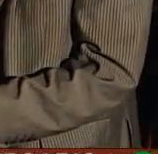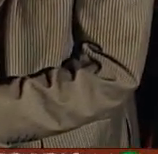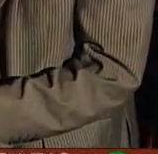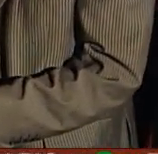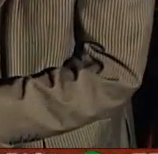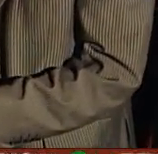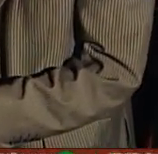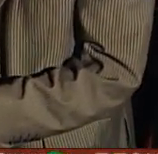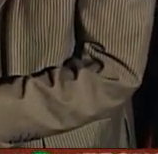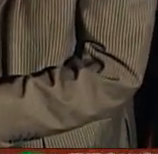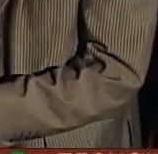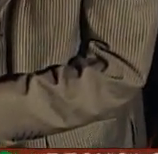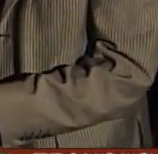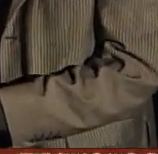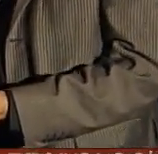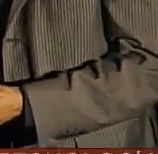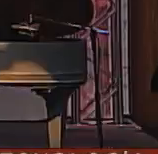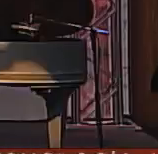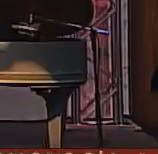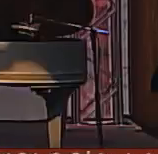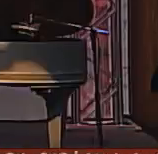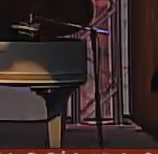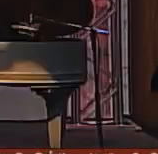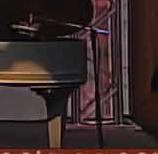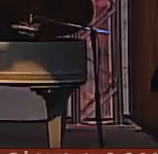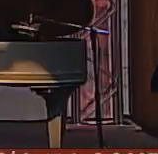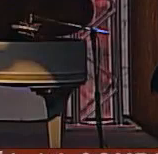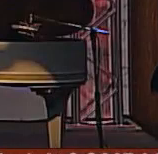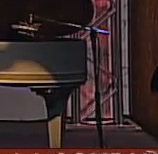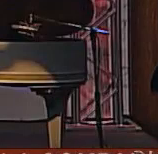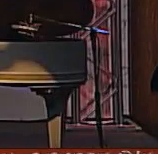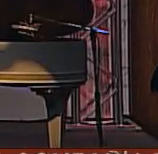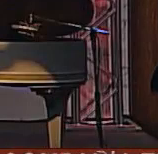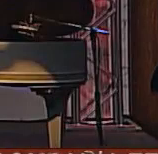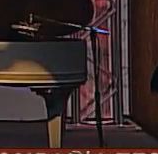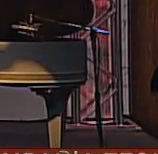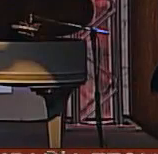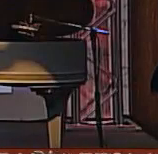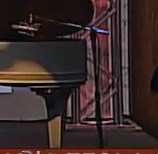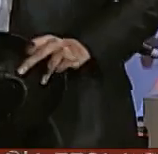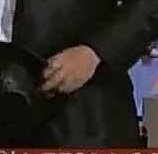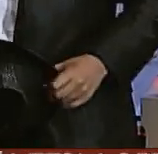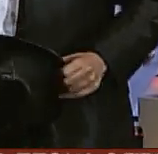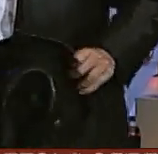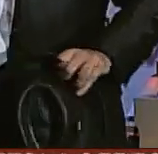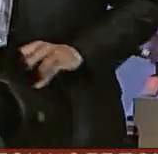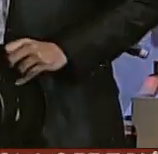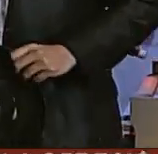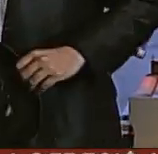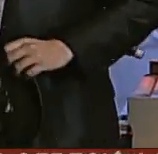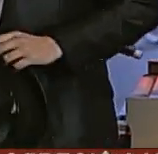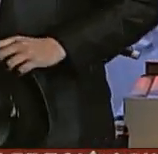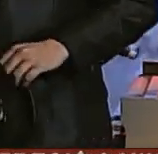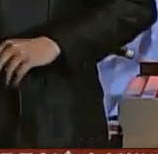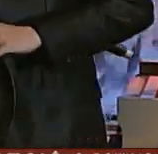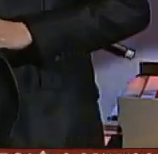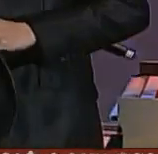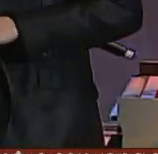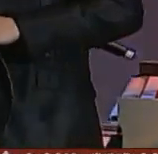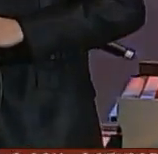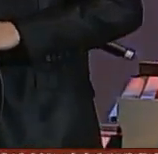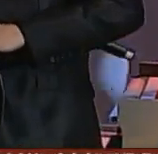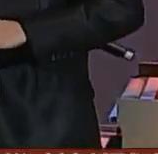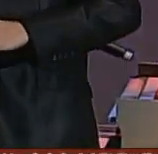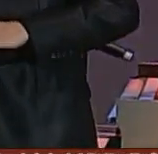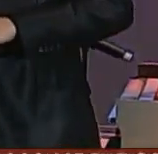del reloj lo tejemos con el Lindy Hop el Lindy Hop era el movimiento dancístico dentro del swing cuando